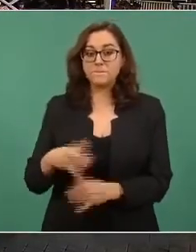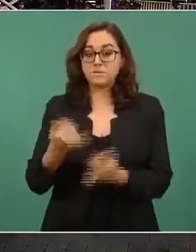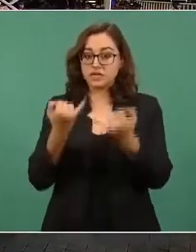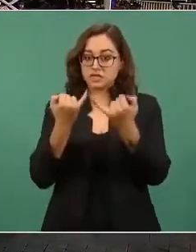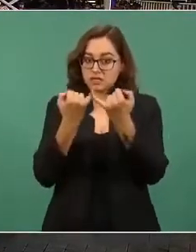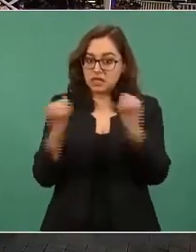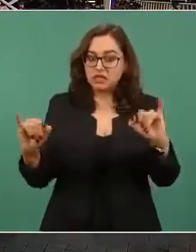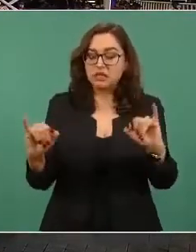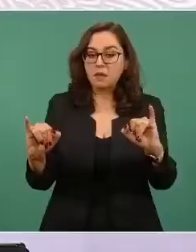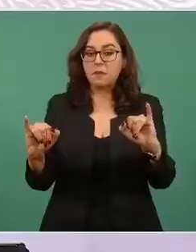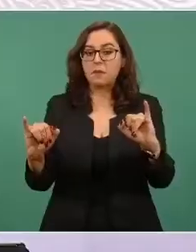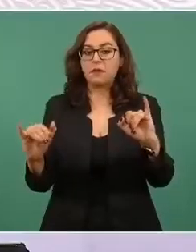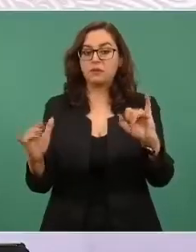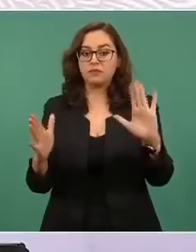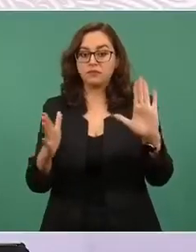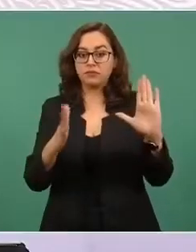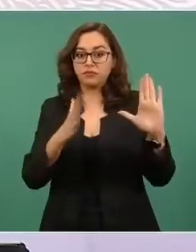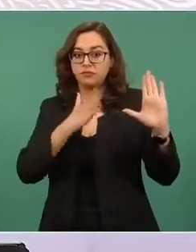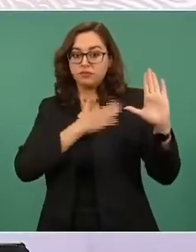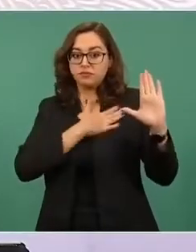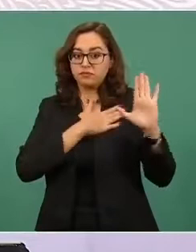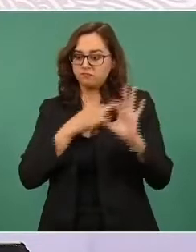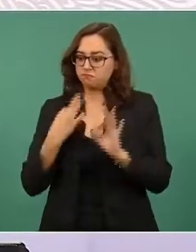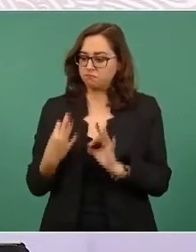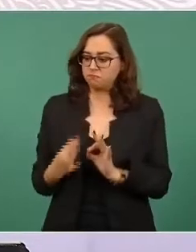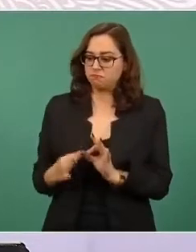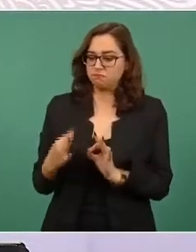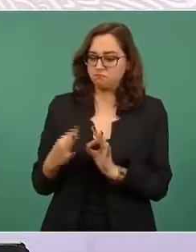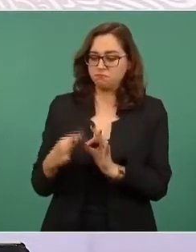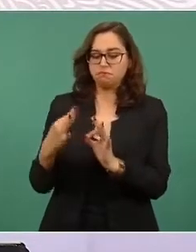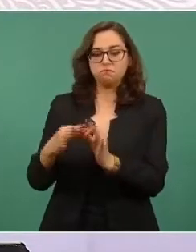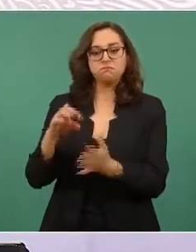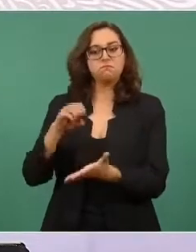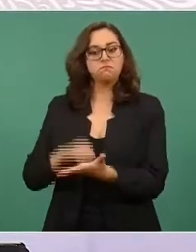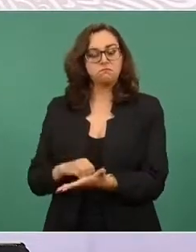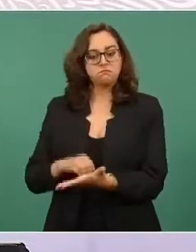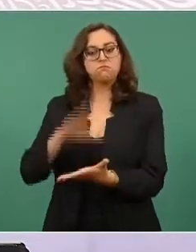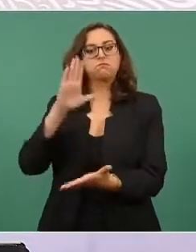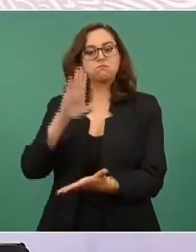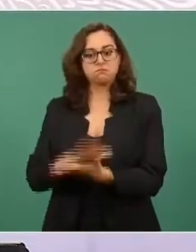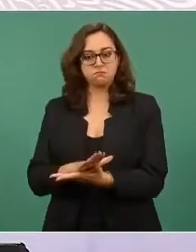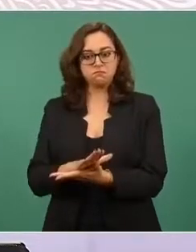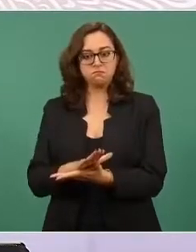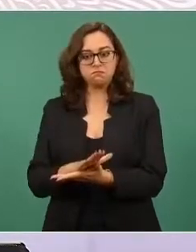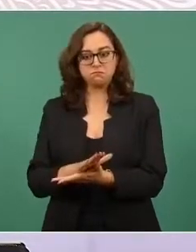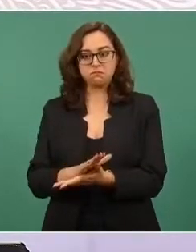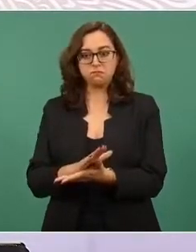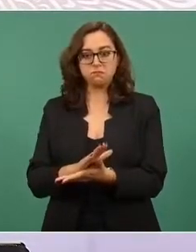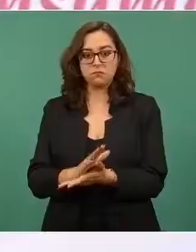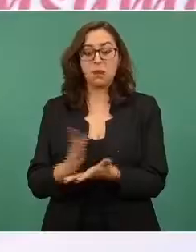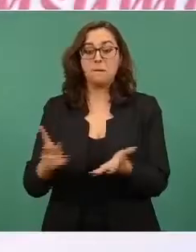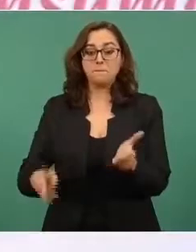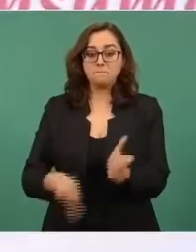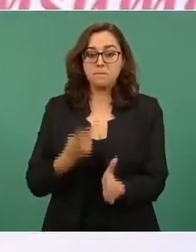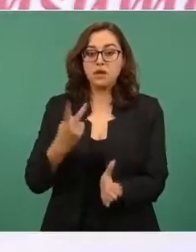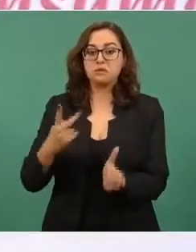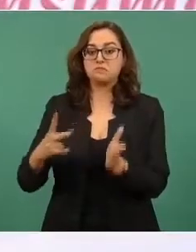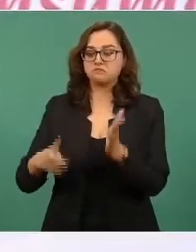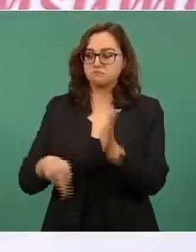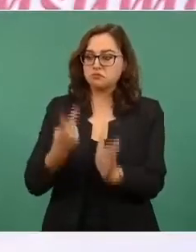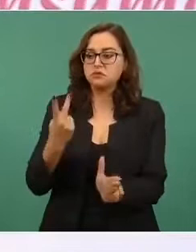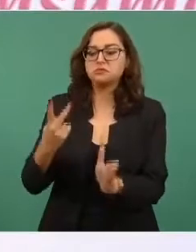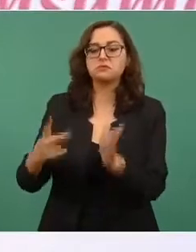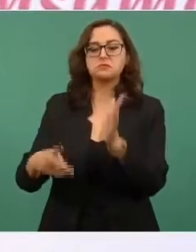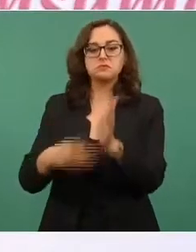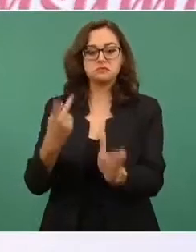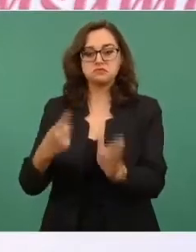independencia de México y así quedó demostrado cuando se defendió